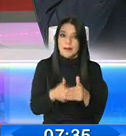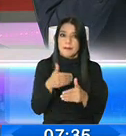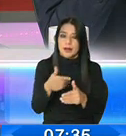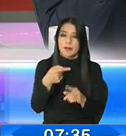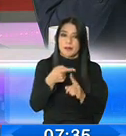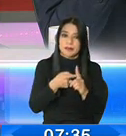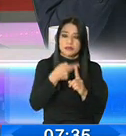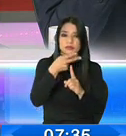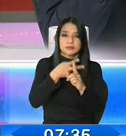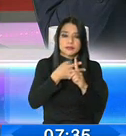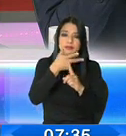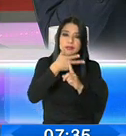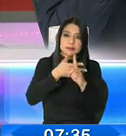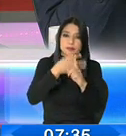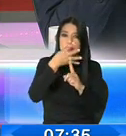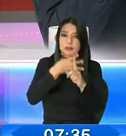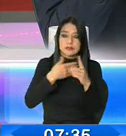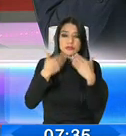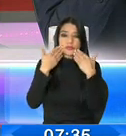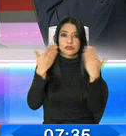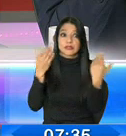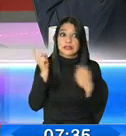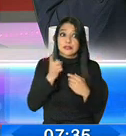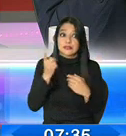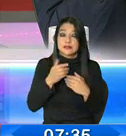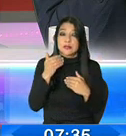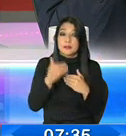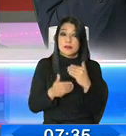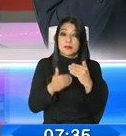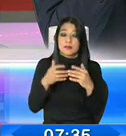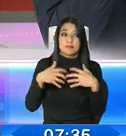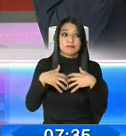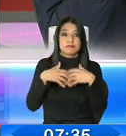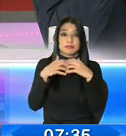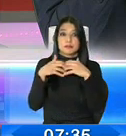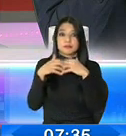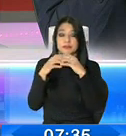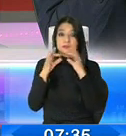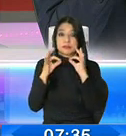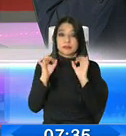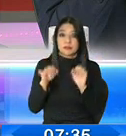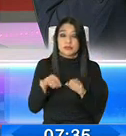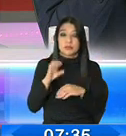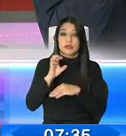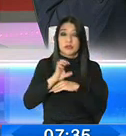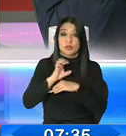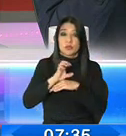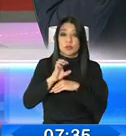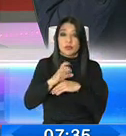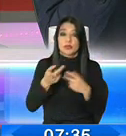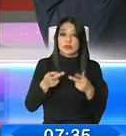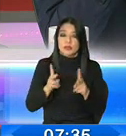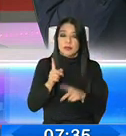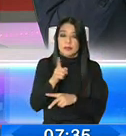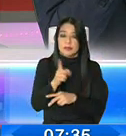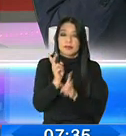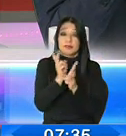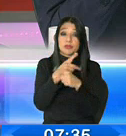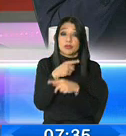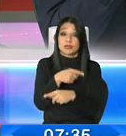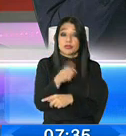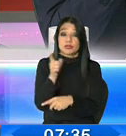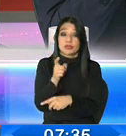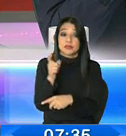necesitarán momentos para esa recuperación que el Ecuador y los sectores productivos